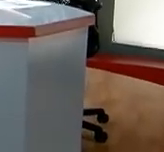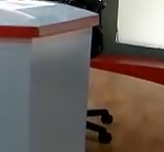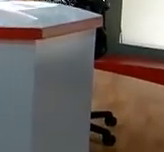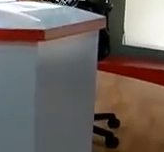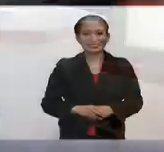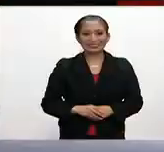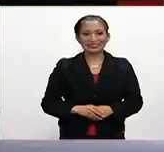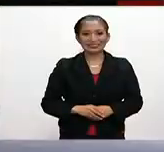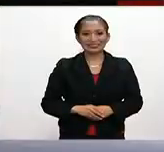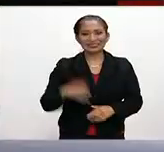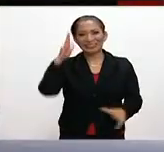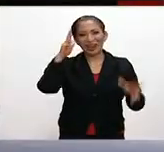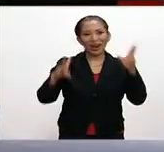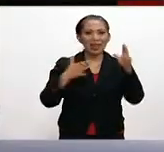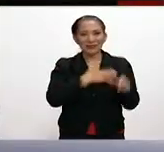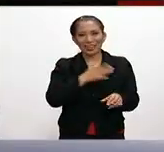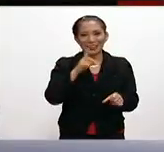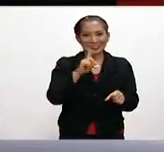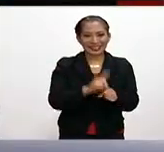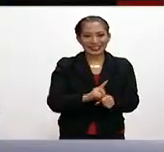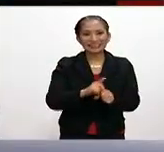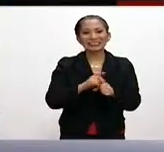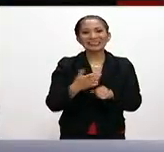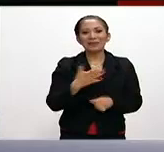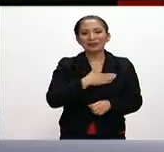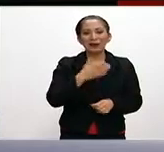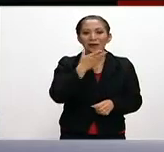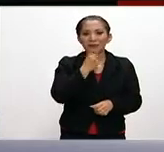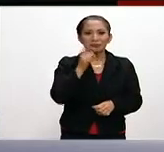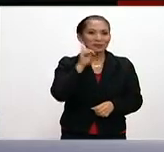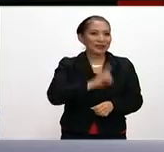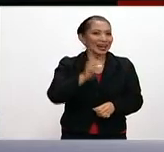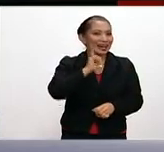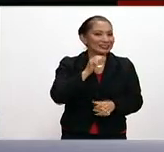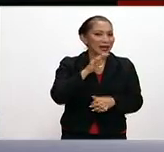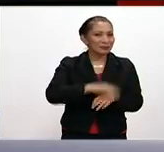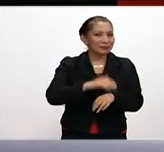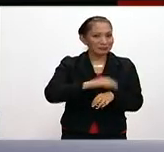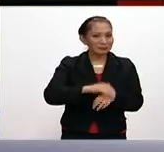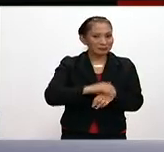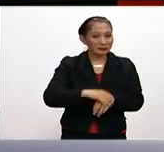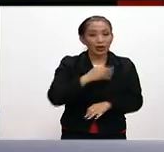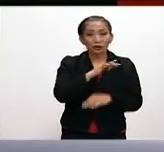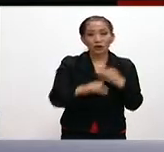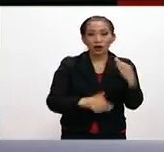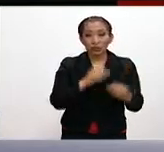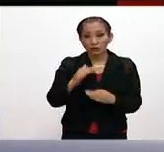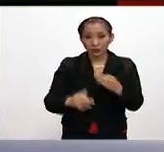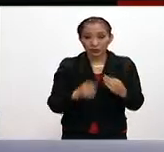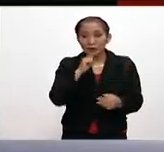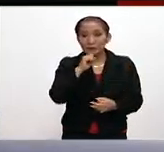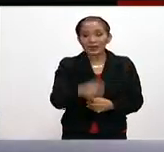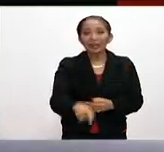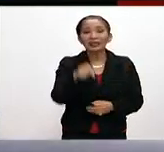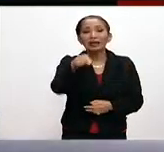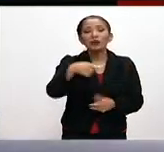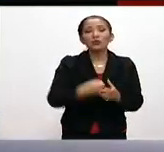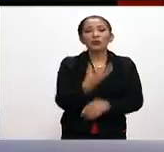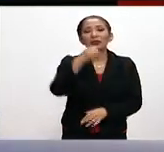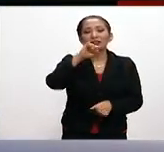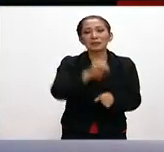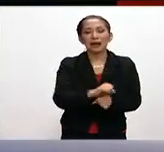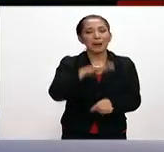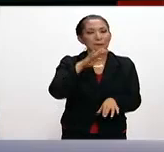Buenos días, amigas y amigos. Hola, ¿qué tal? Muy buenos días, amigas y amigos de México al Día. Es un placer saludarlos y sobre todo iniciar una nueva semana